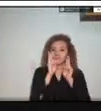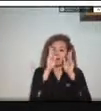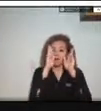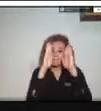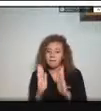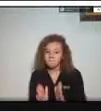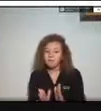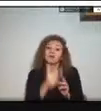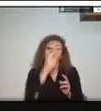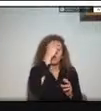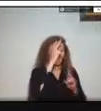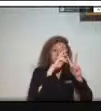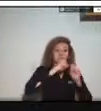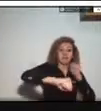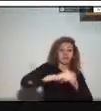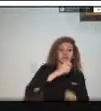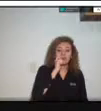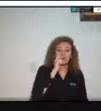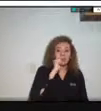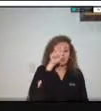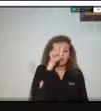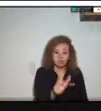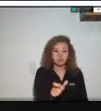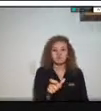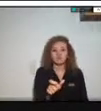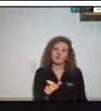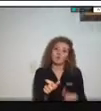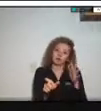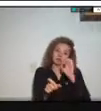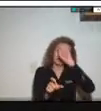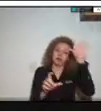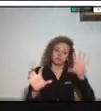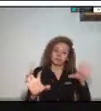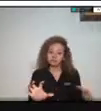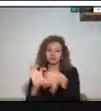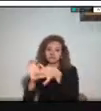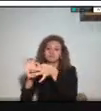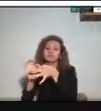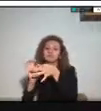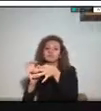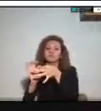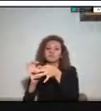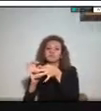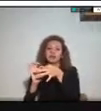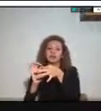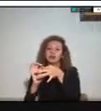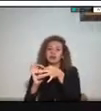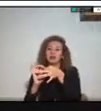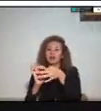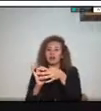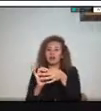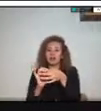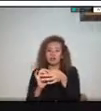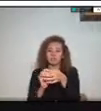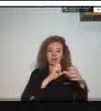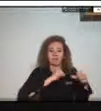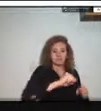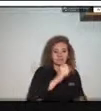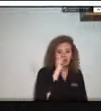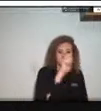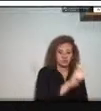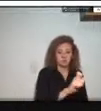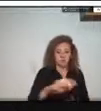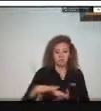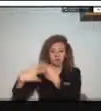efectivamente va todo ligado con el tema de poder tener las herramientas más